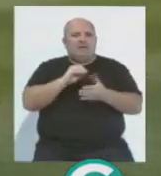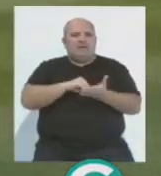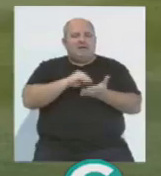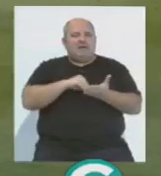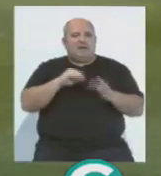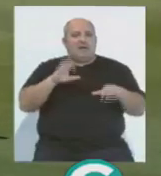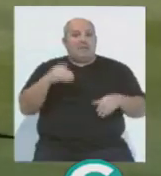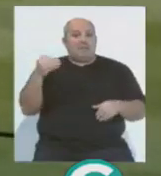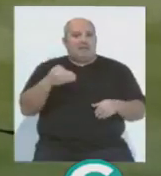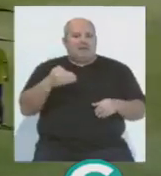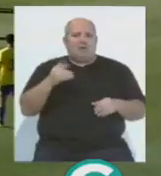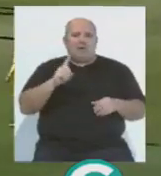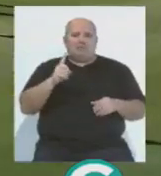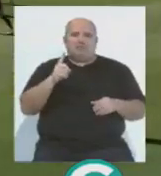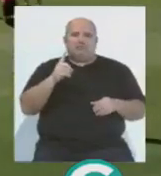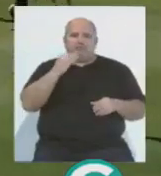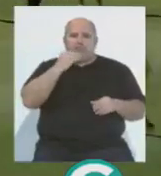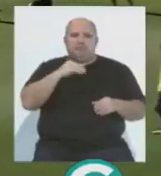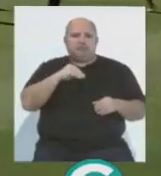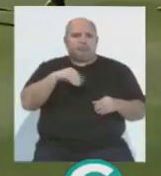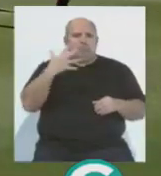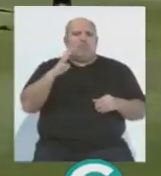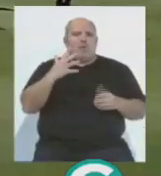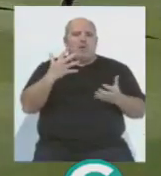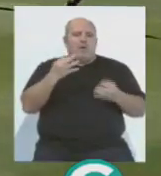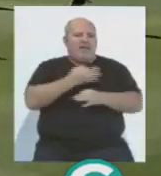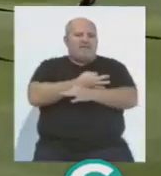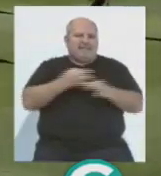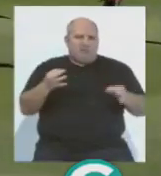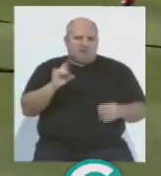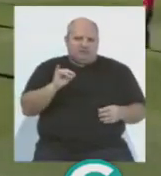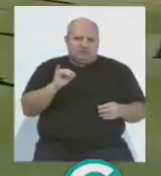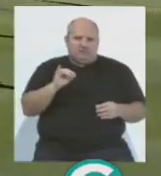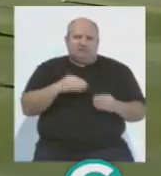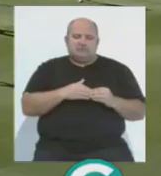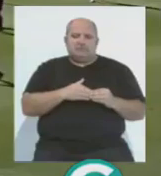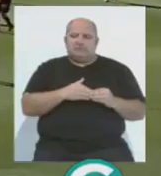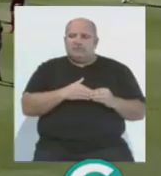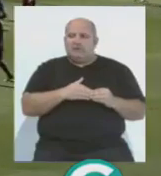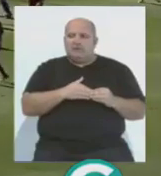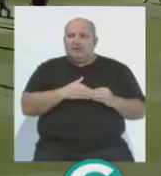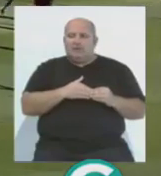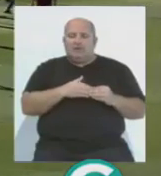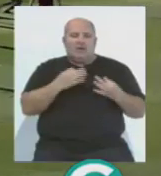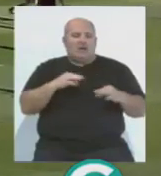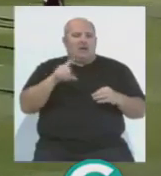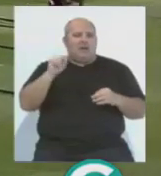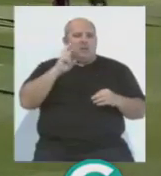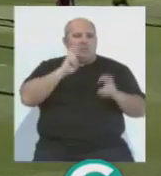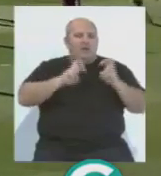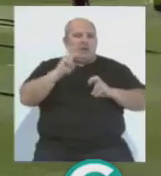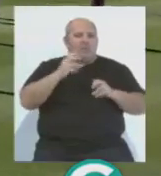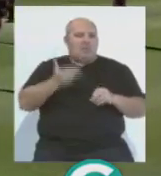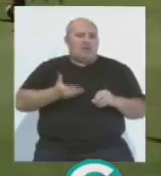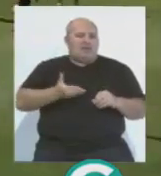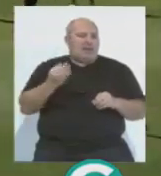hacer el Cádiz B no es brillante, pero sí es tremendamente efectivo, ¿no Beatriz? Sí, yo creo que al final eso es lo